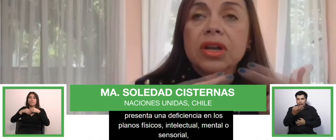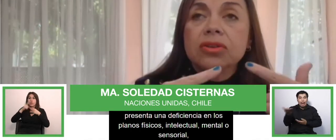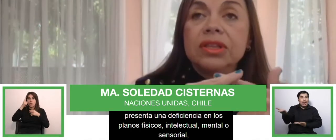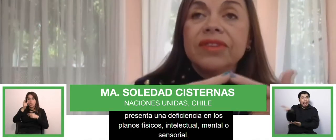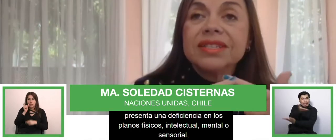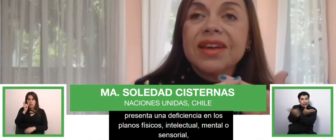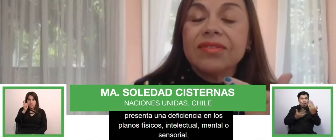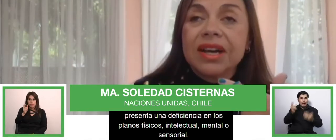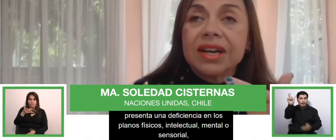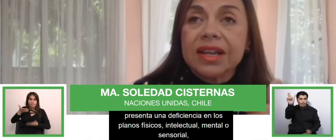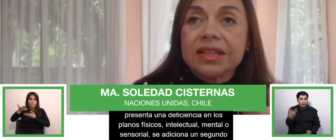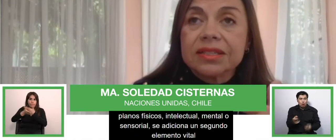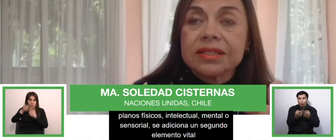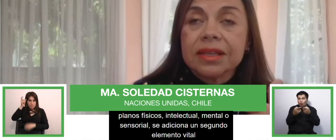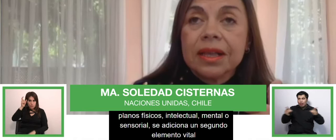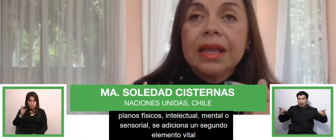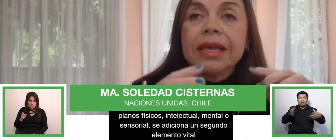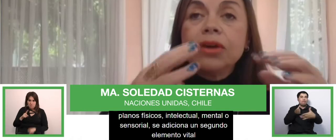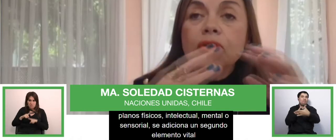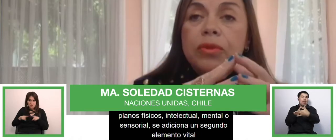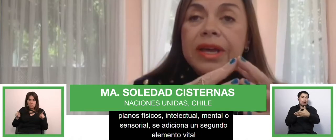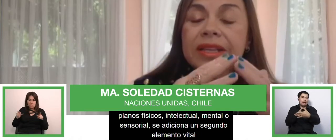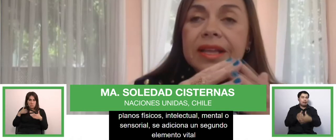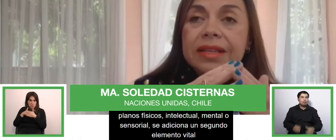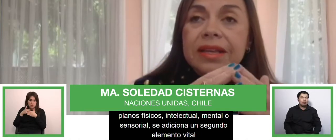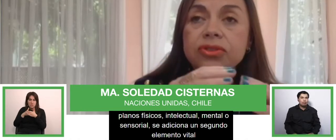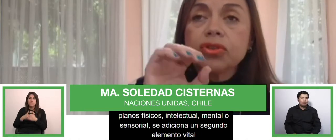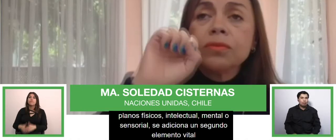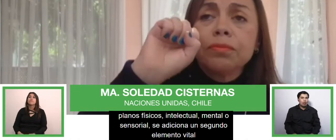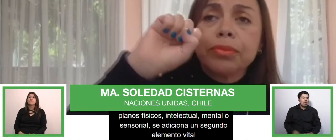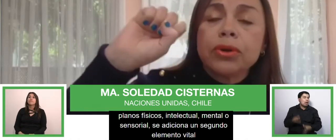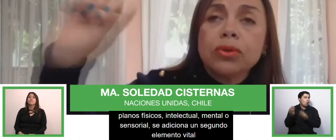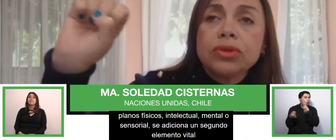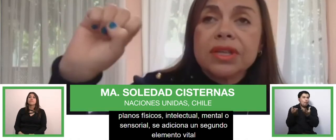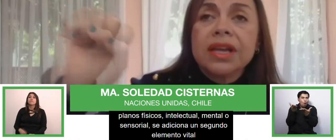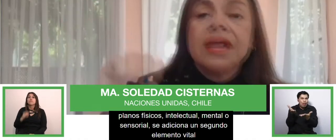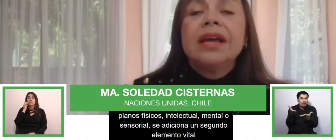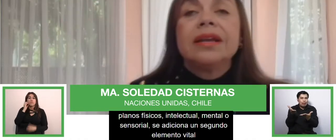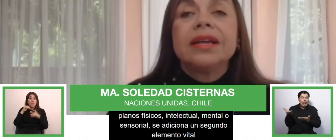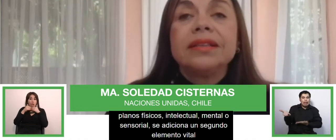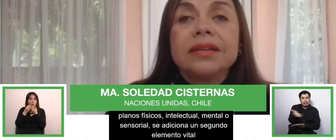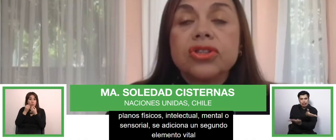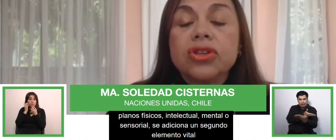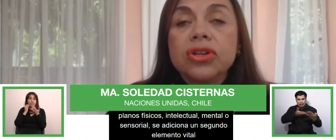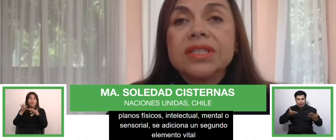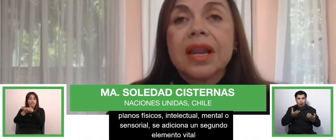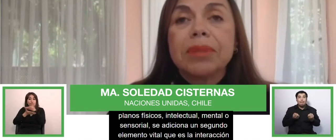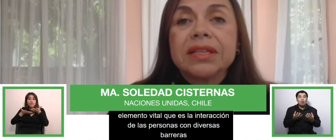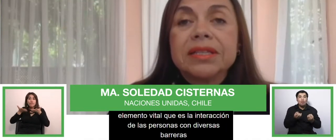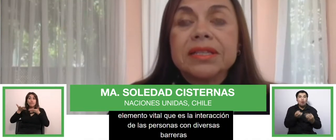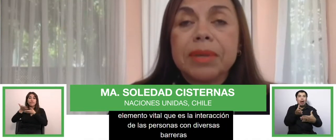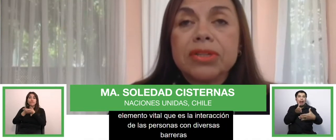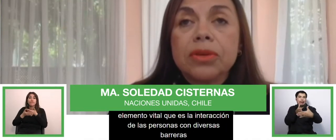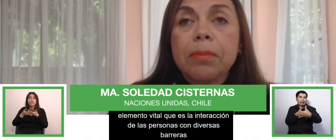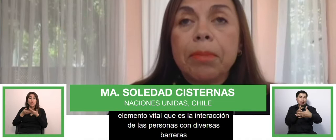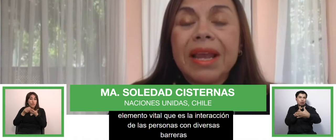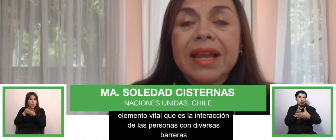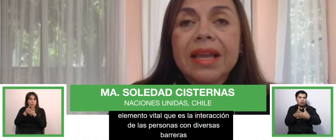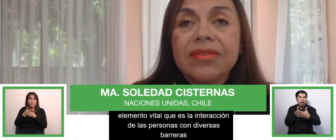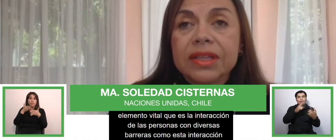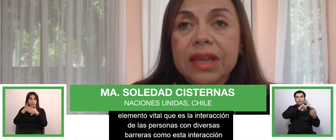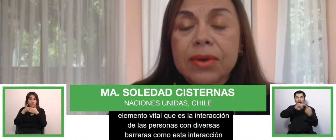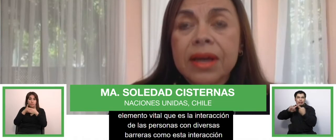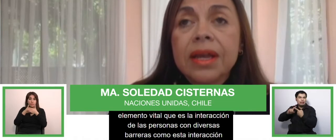persona con diversas barreras. Y cómo esta interacción produce restricciones a la participación